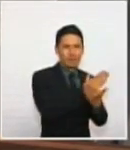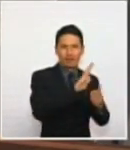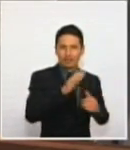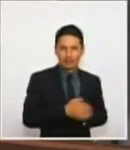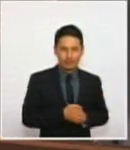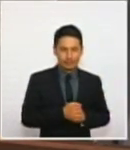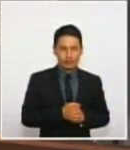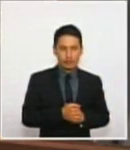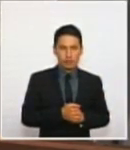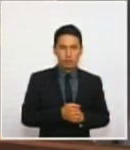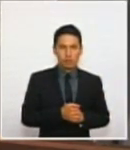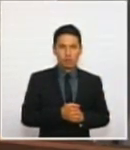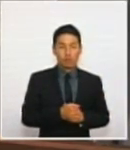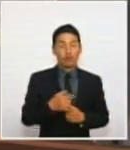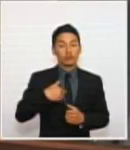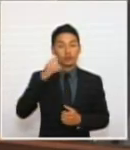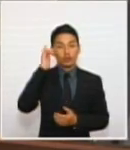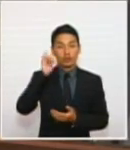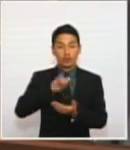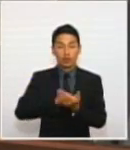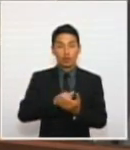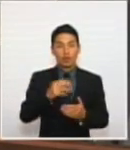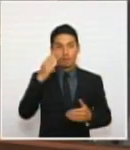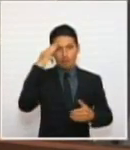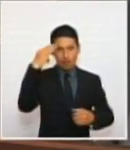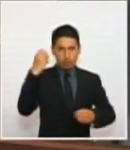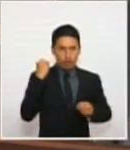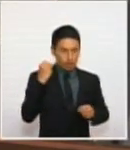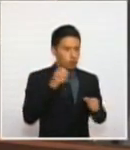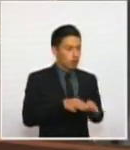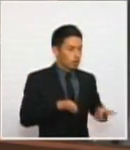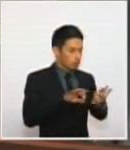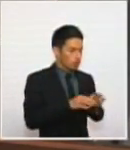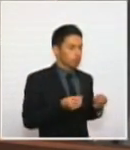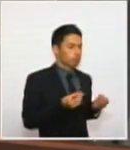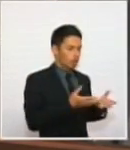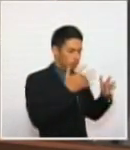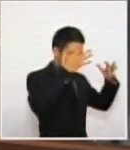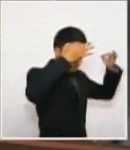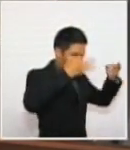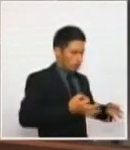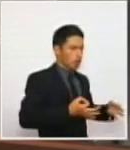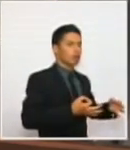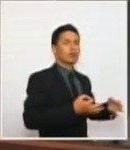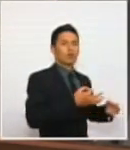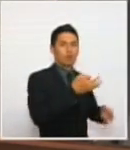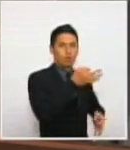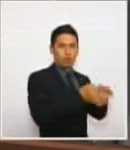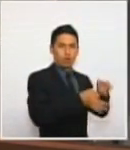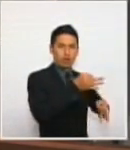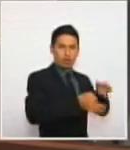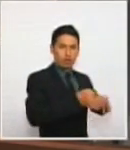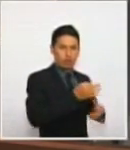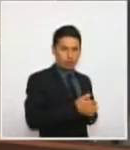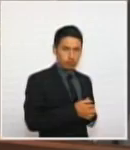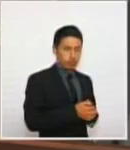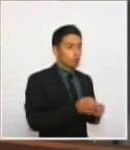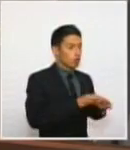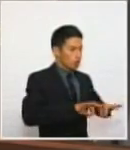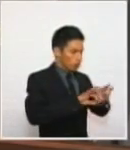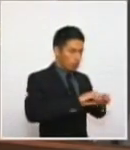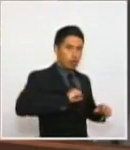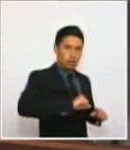Yo creo que a los militares hay que darles seguridad jurídica, hay que darles el derecho a la defensa,